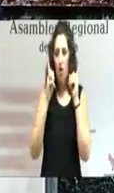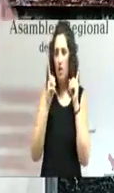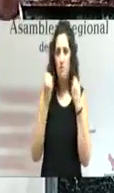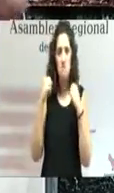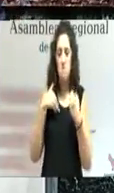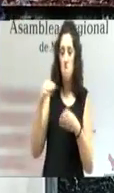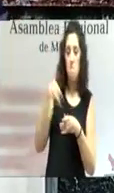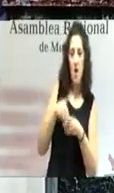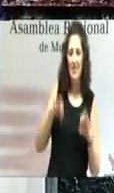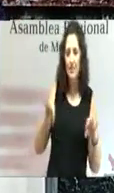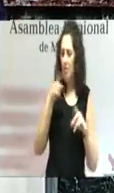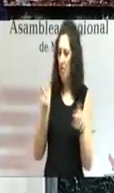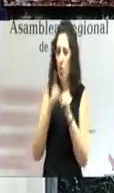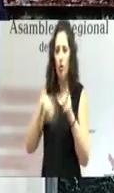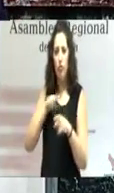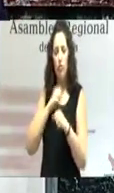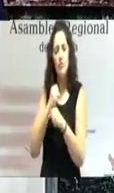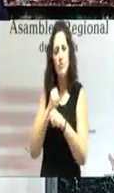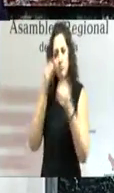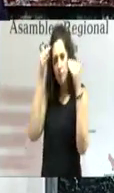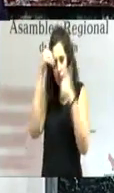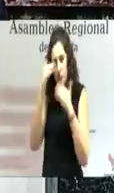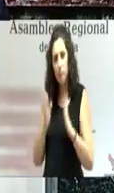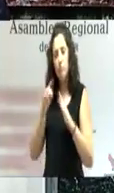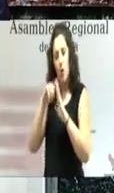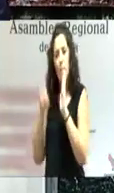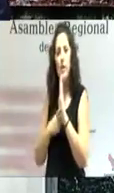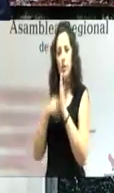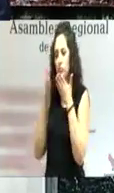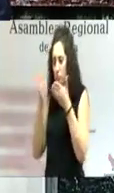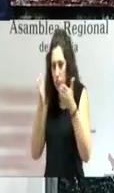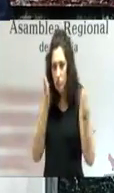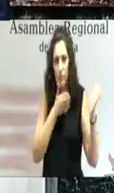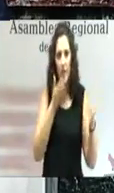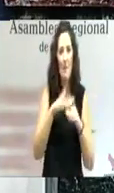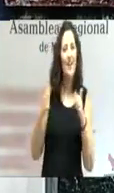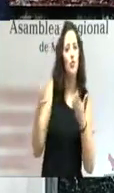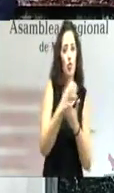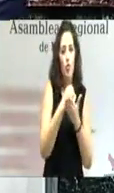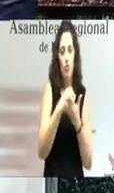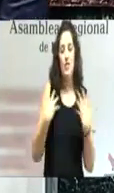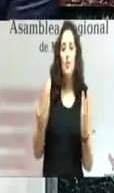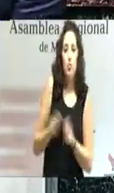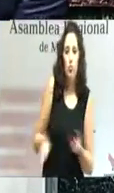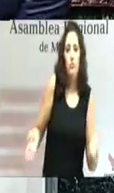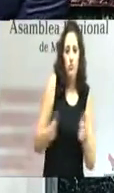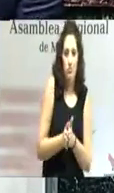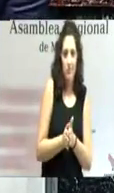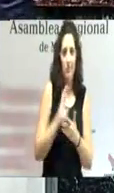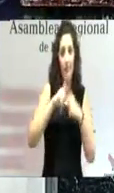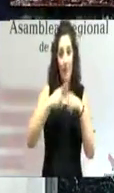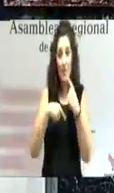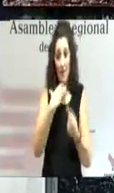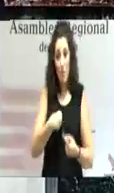todos, para cada uno de ellos, porque somos el gobierno de todos, para todos y con todos. Las familias murcianas saben,